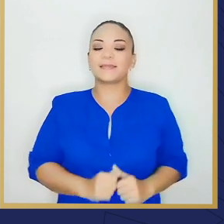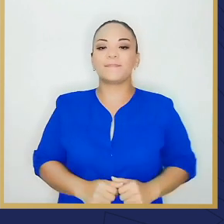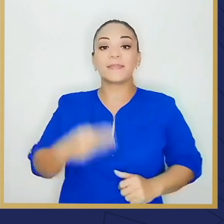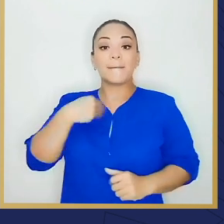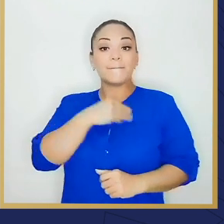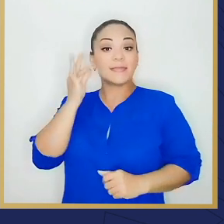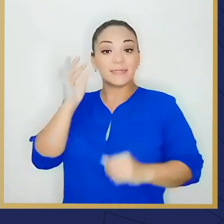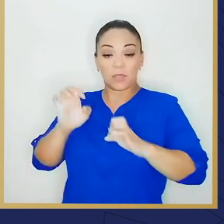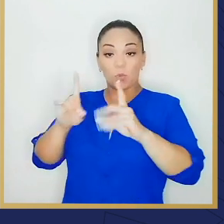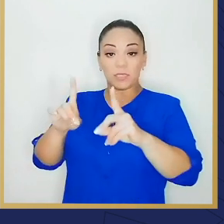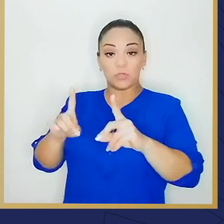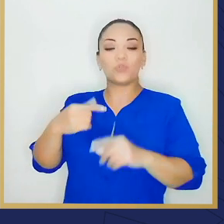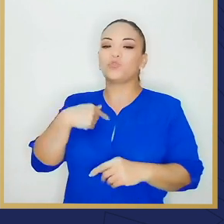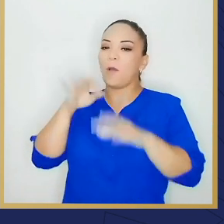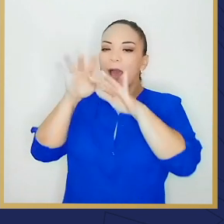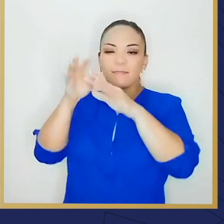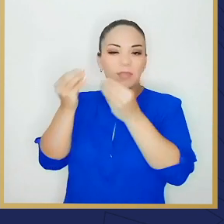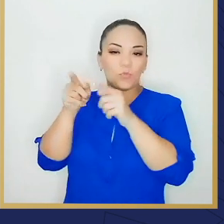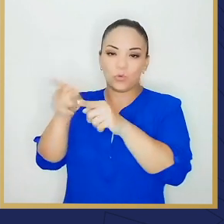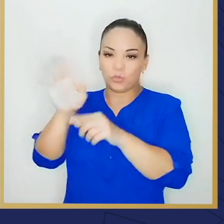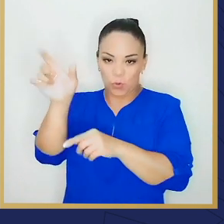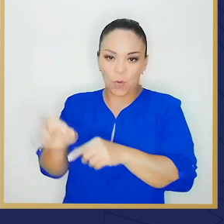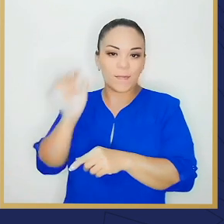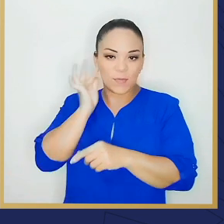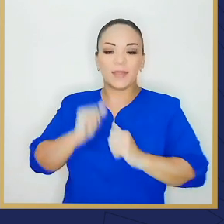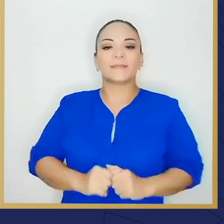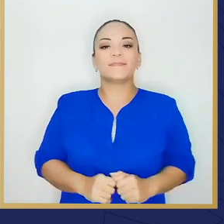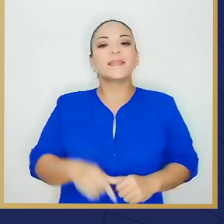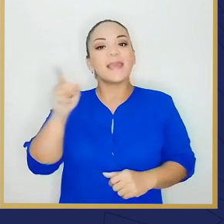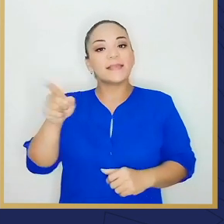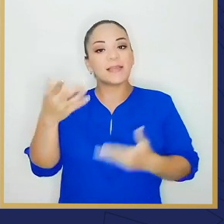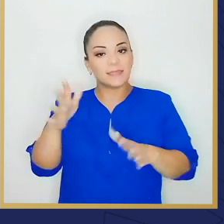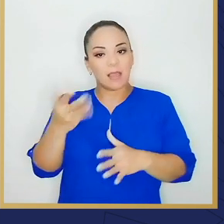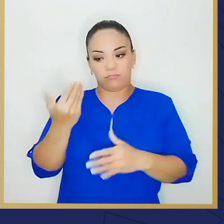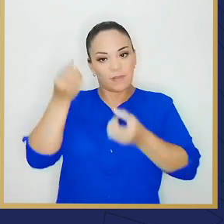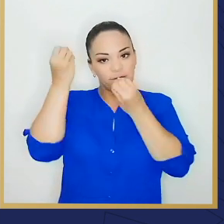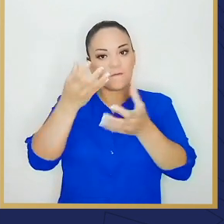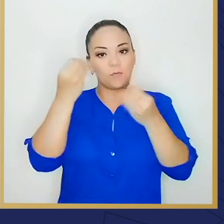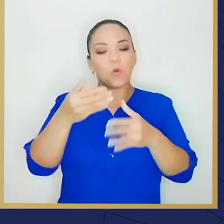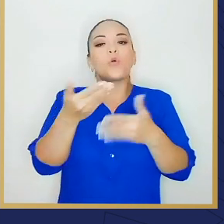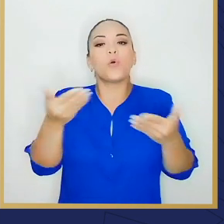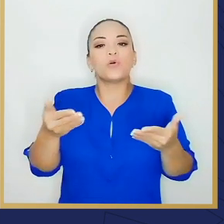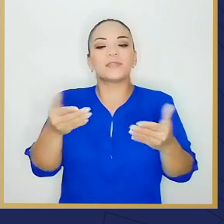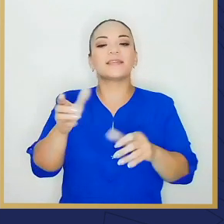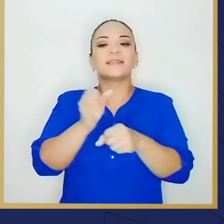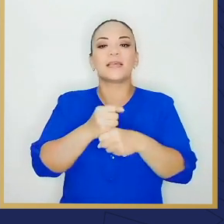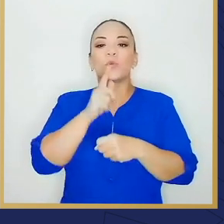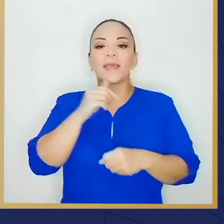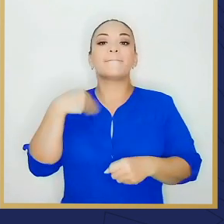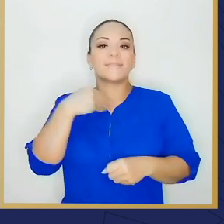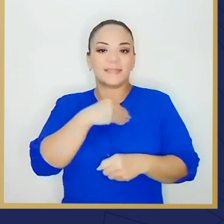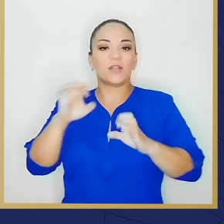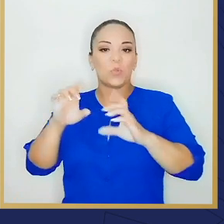ministra de Educación, a quien cada día admiro más, les compartió algunas de las cosas que está haciendo el